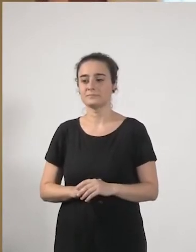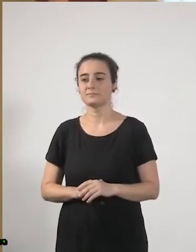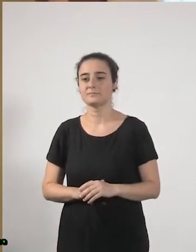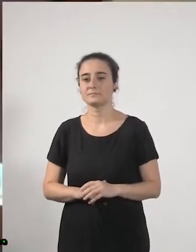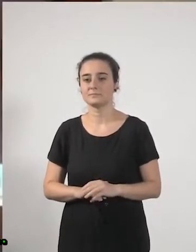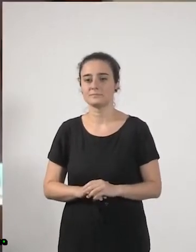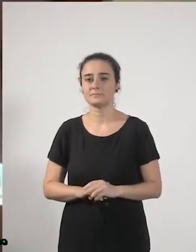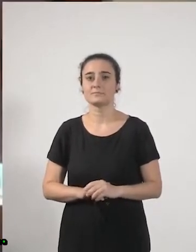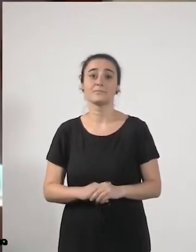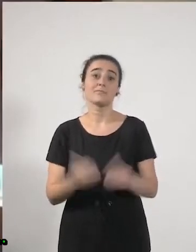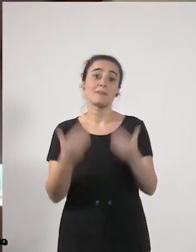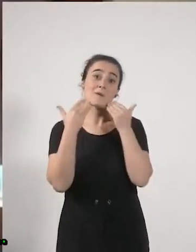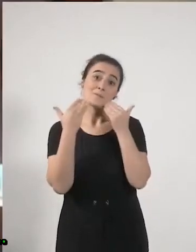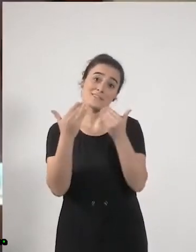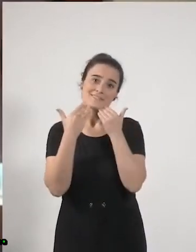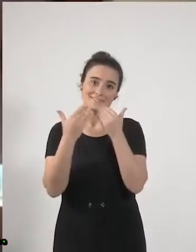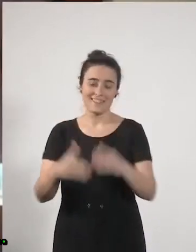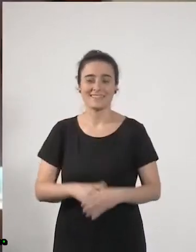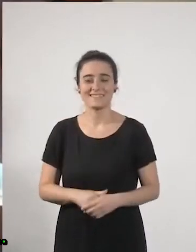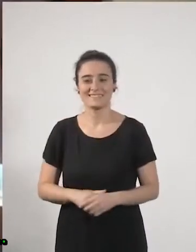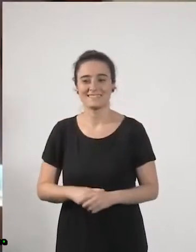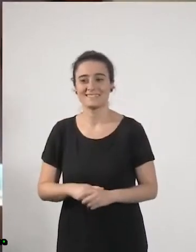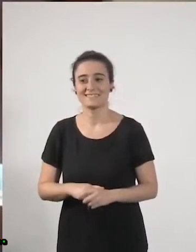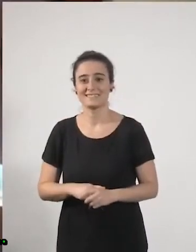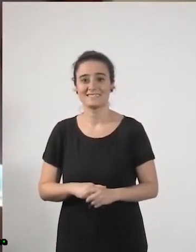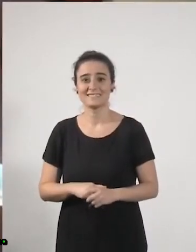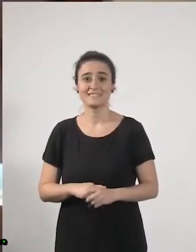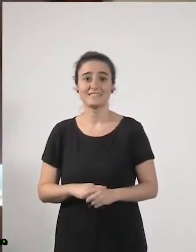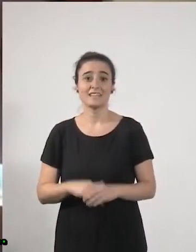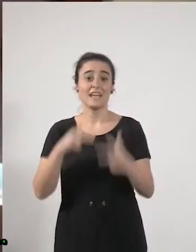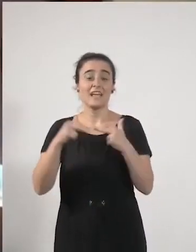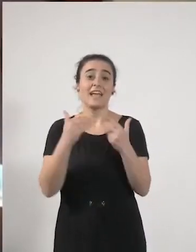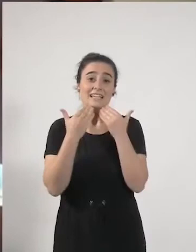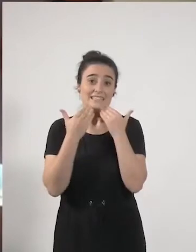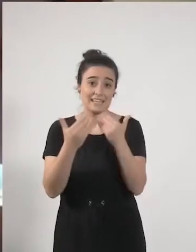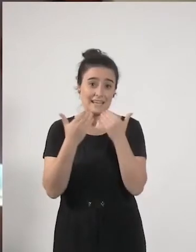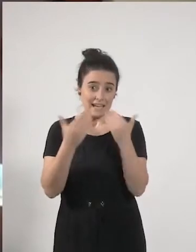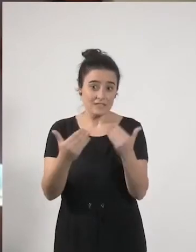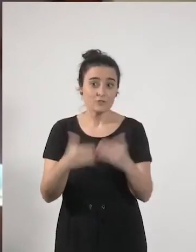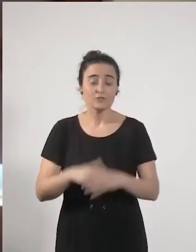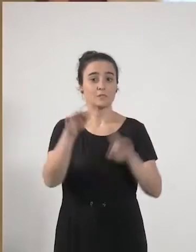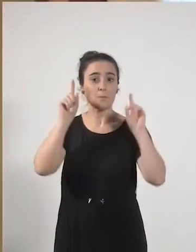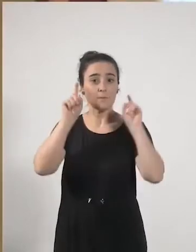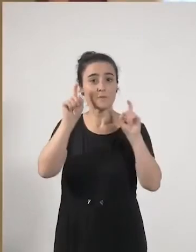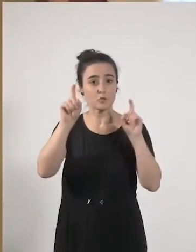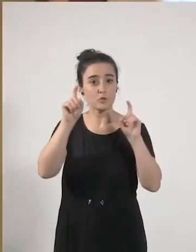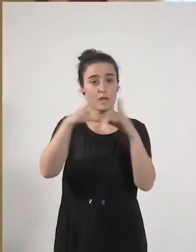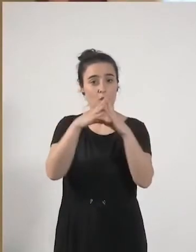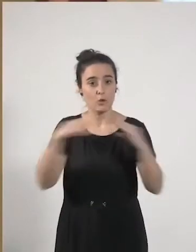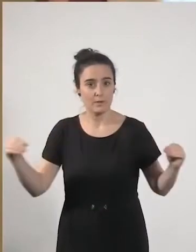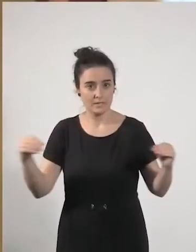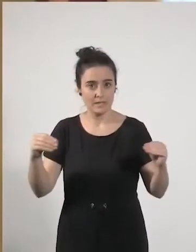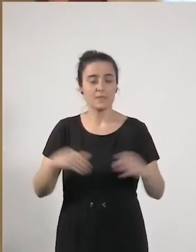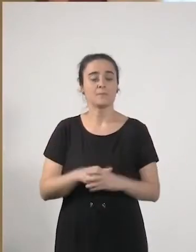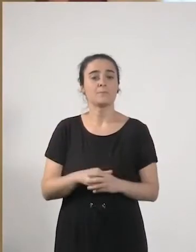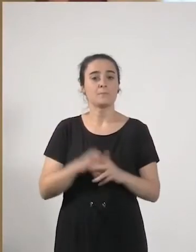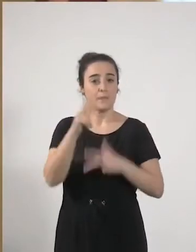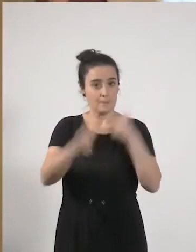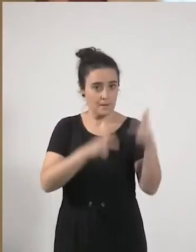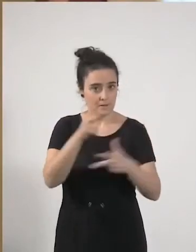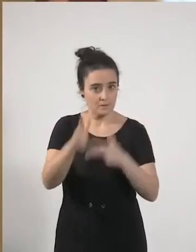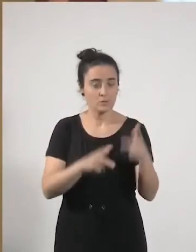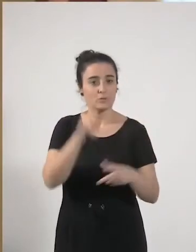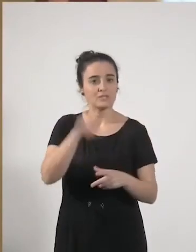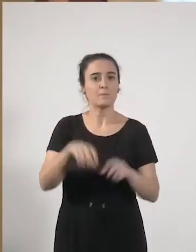Muchas gracias. Eskerri Casco imparte también docencia en